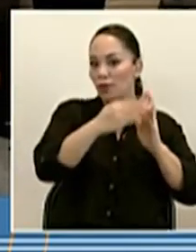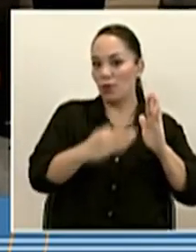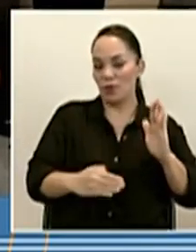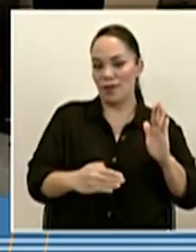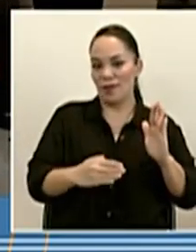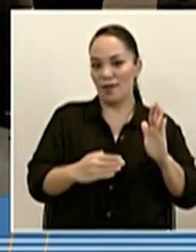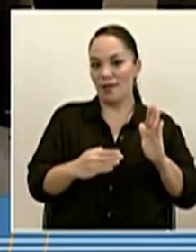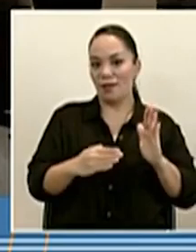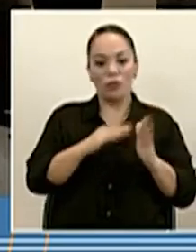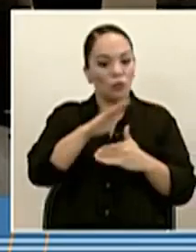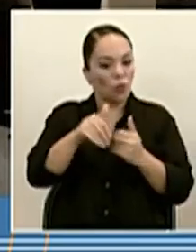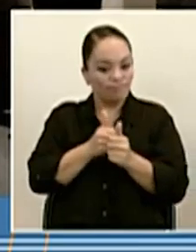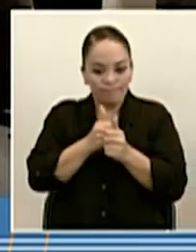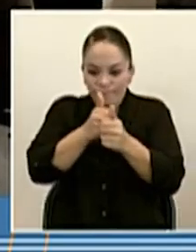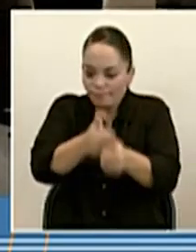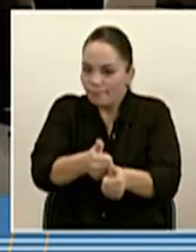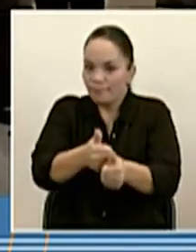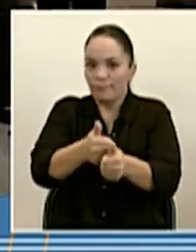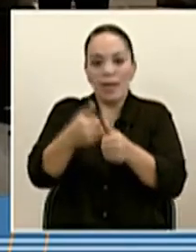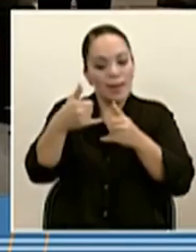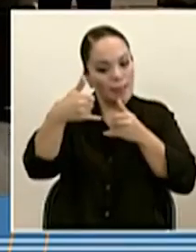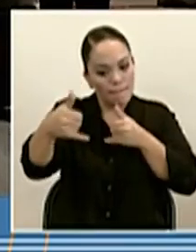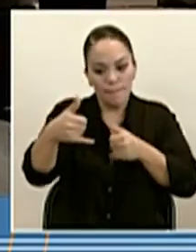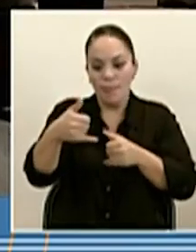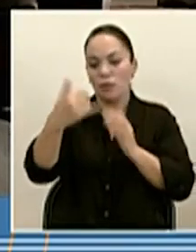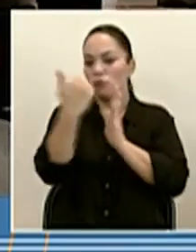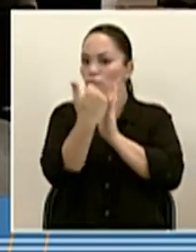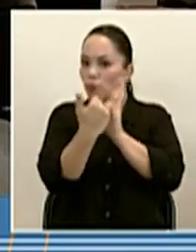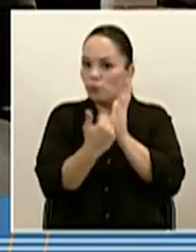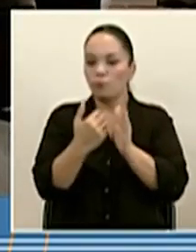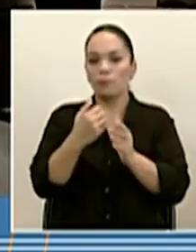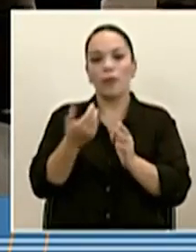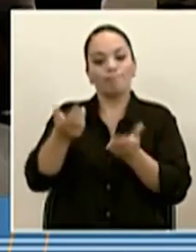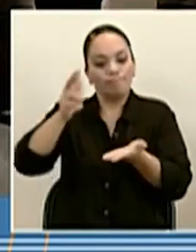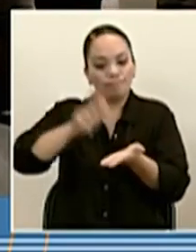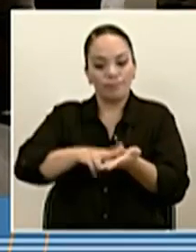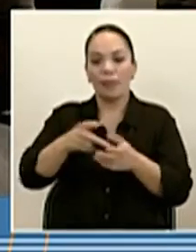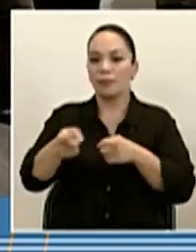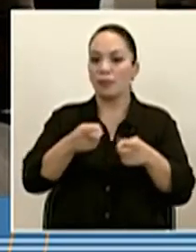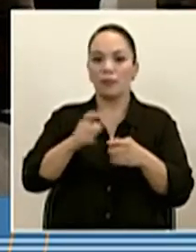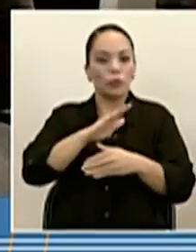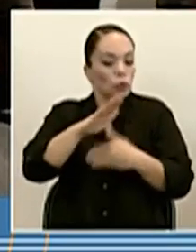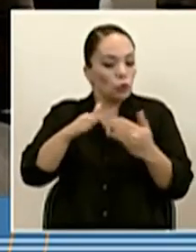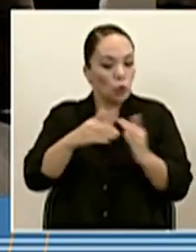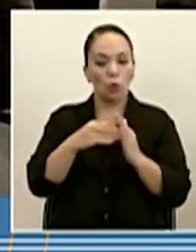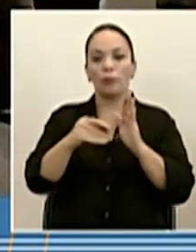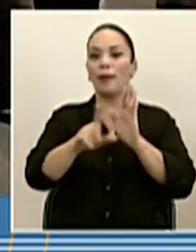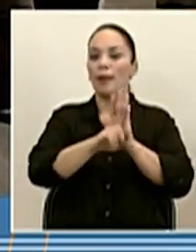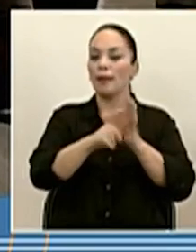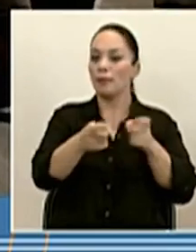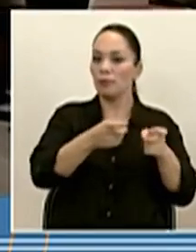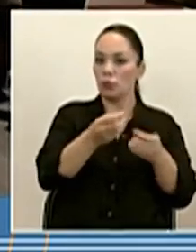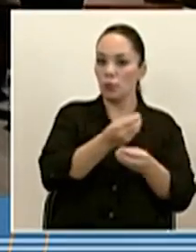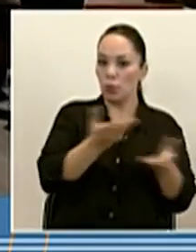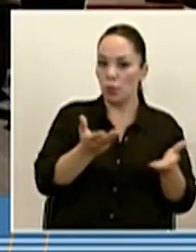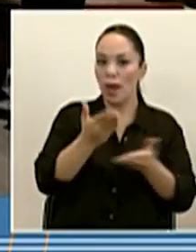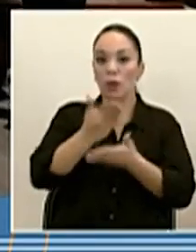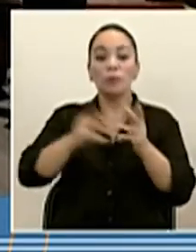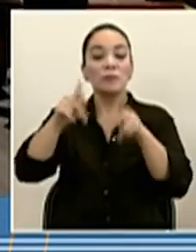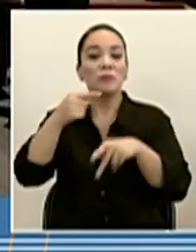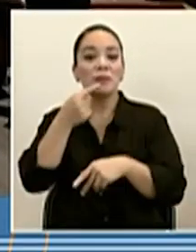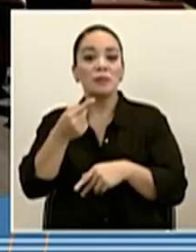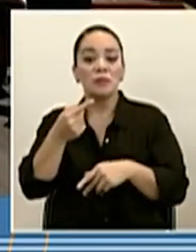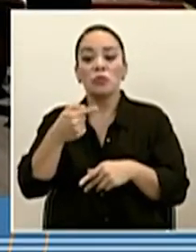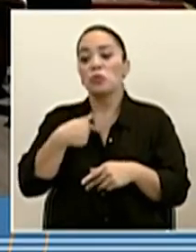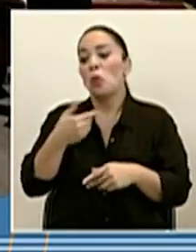siguiendo todos los lineamientos de contratación administrativa y de la administración pública. Algunos dirán, bueno, yo lo puedo haber